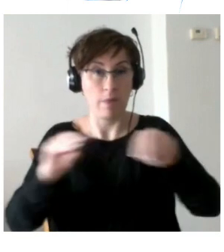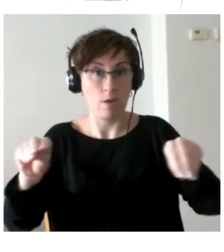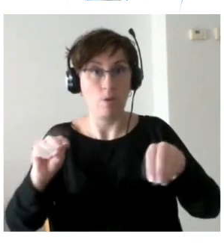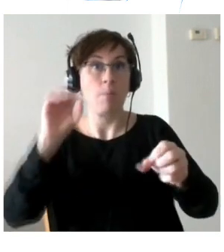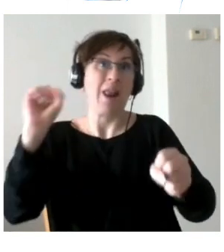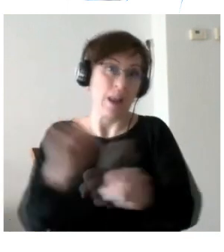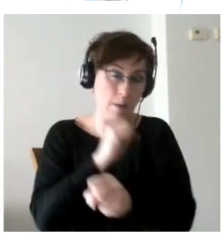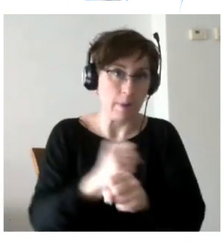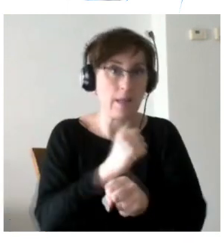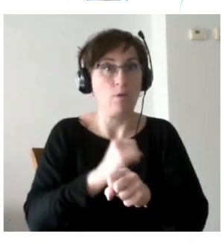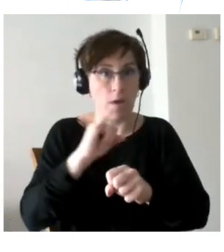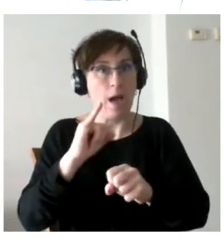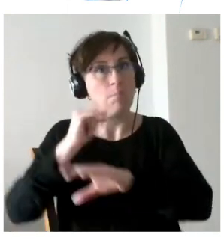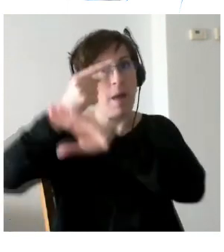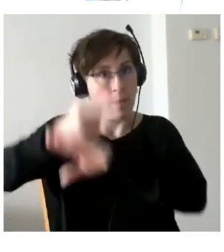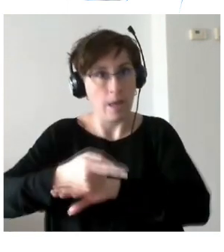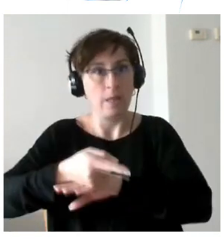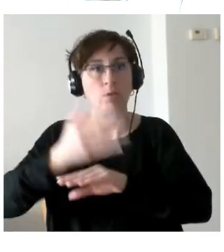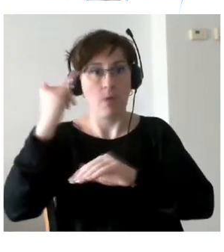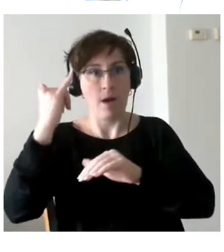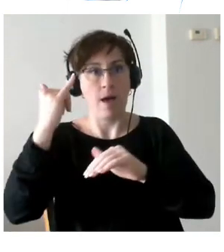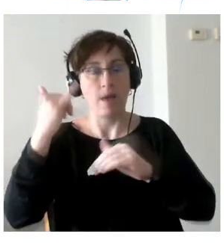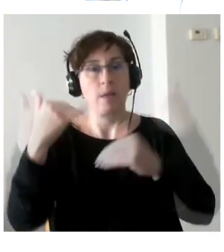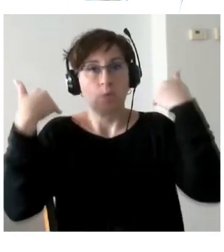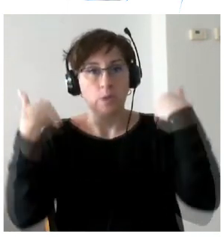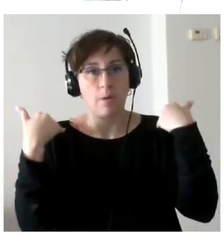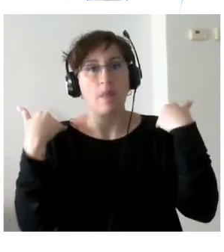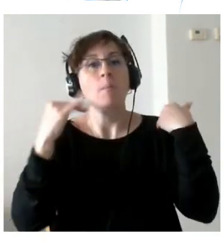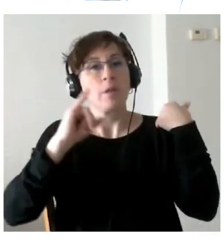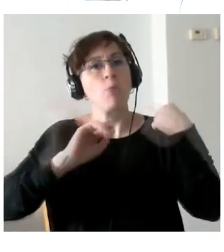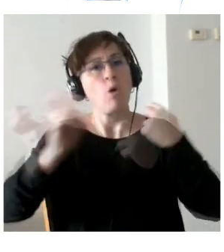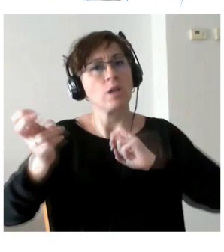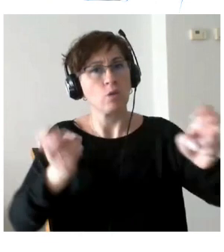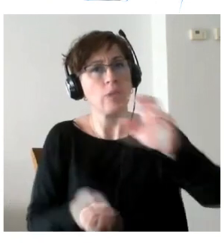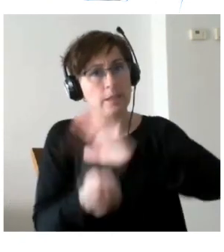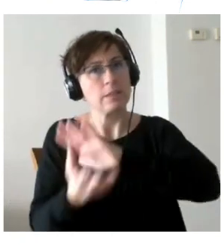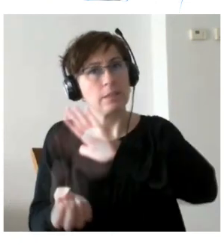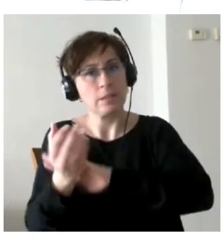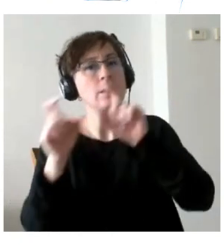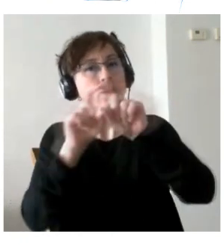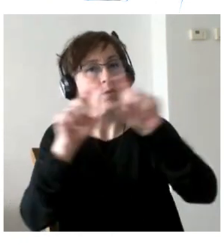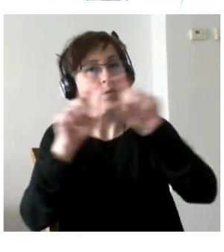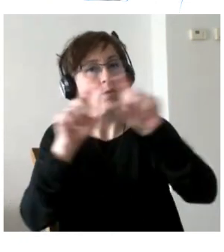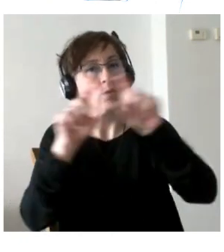y afortunadamente aparecen otras instituciones como puede ser Fundación 11 o BBVA que